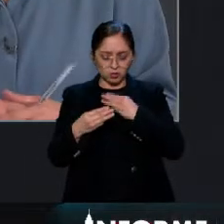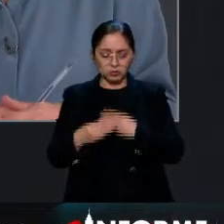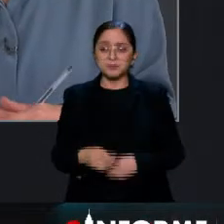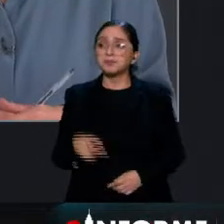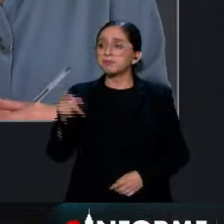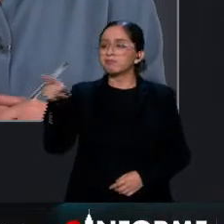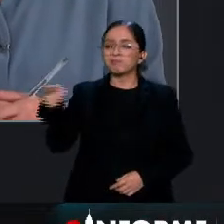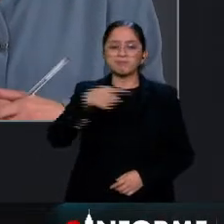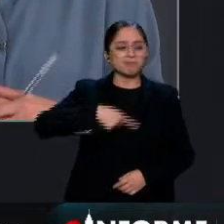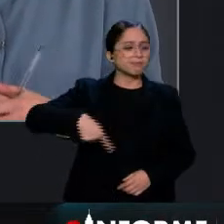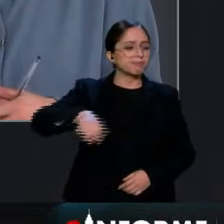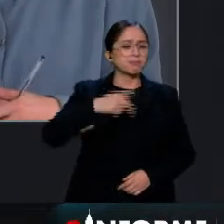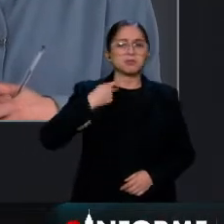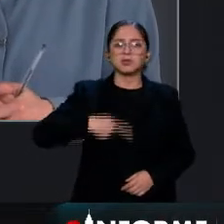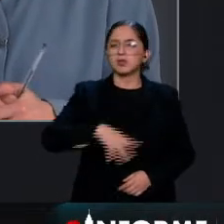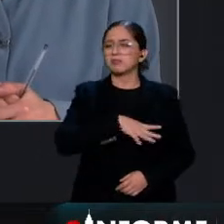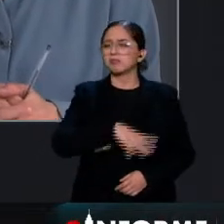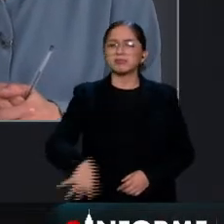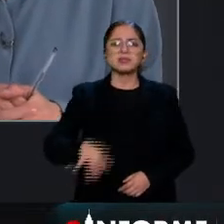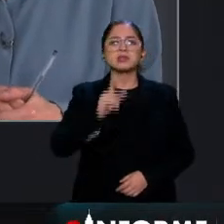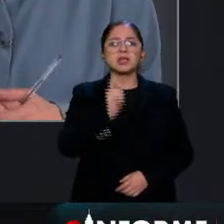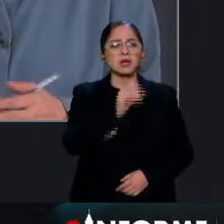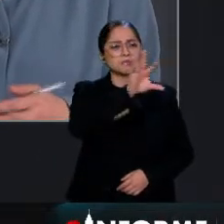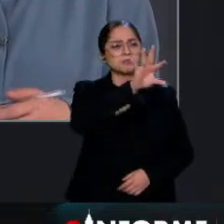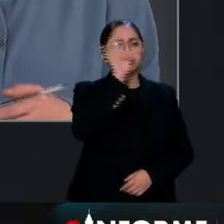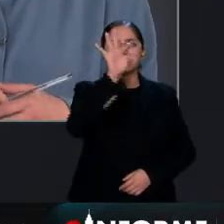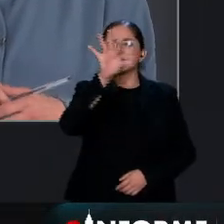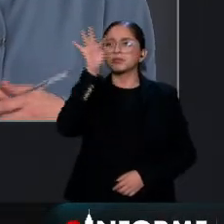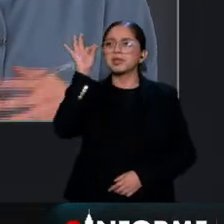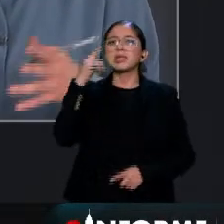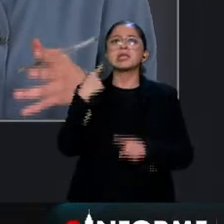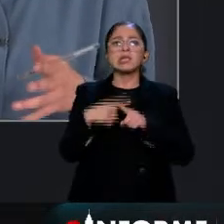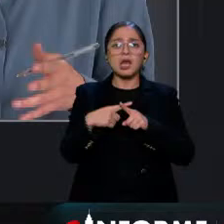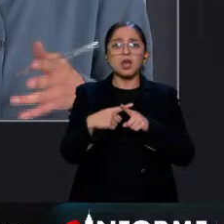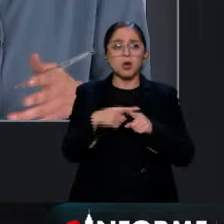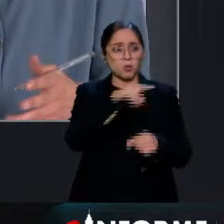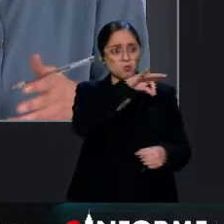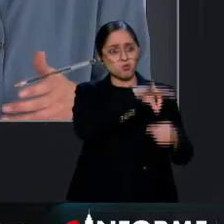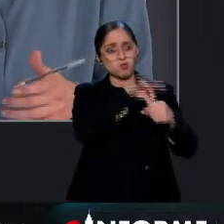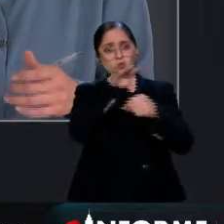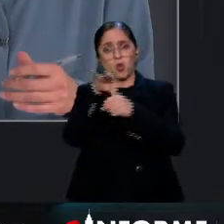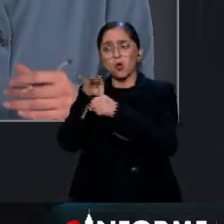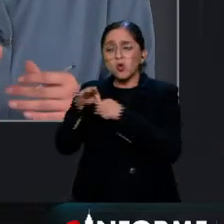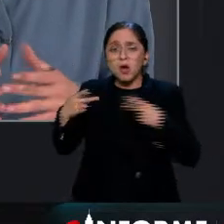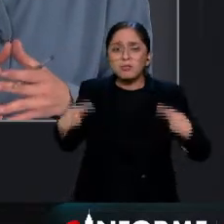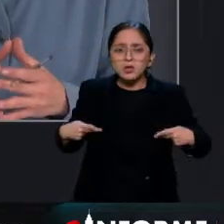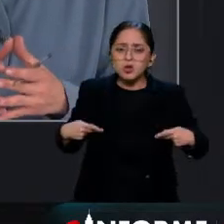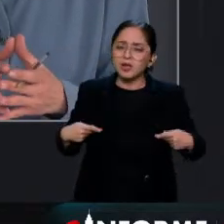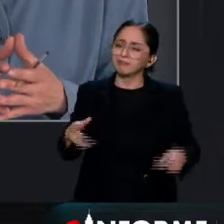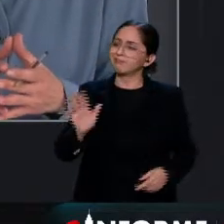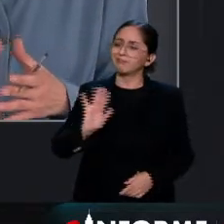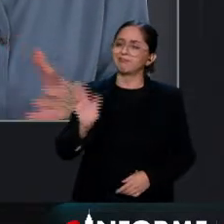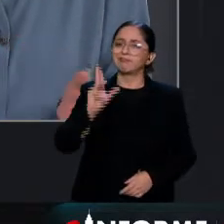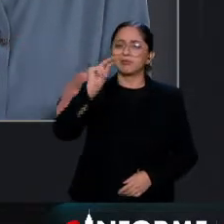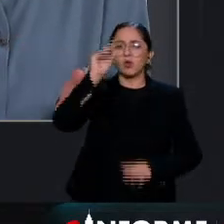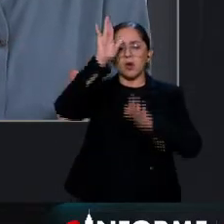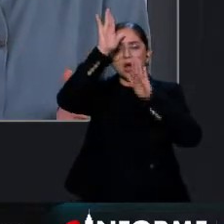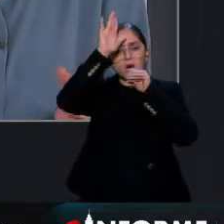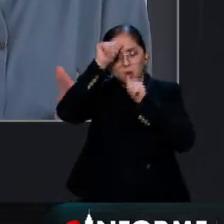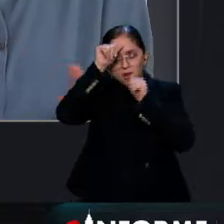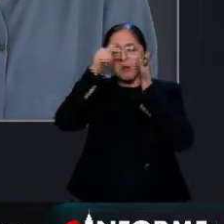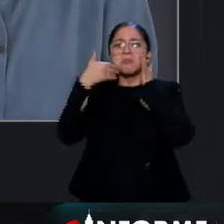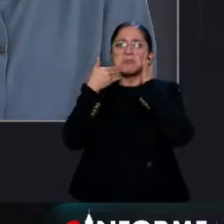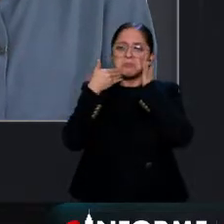presidente López Obrador de que la elección de los consejeros electorales sea a través del voto directo, ciudadano, y consideraron que la actual